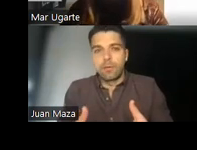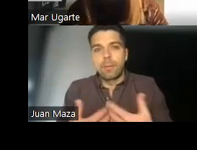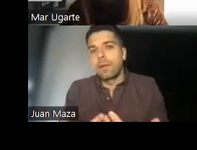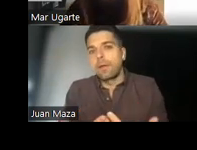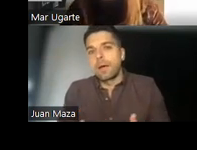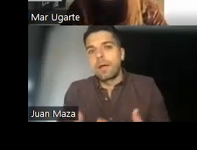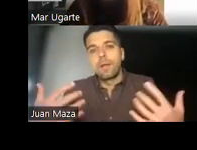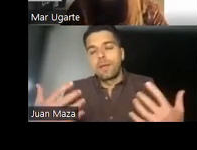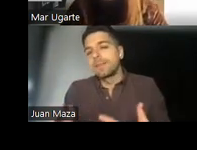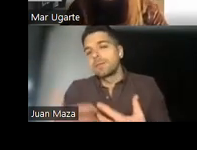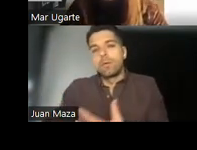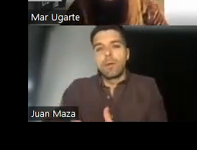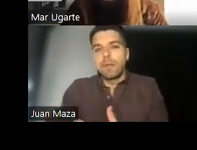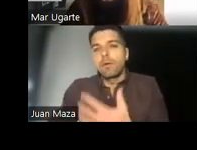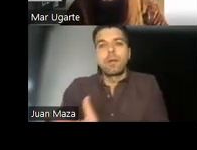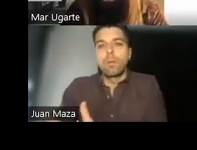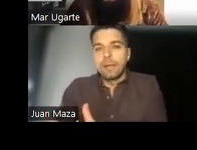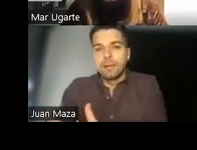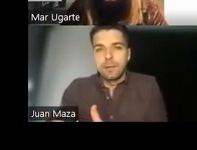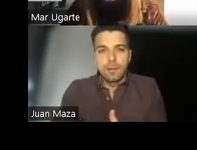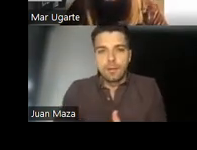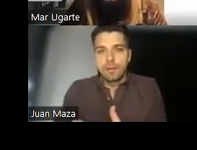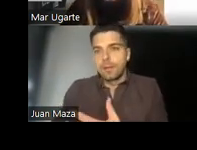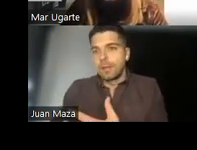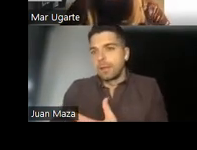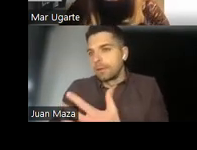imaginar una pérdida de gas, un vecino que no huele.